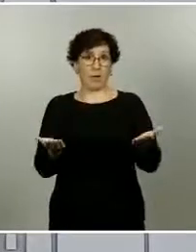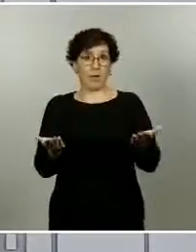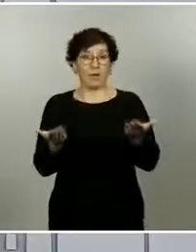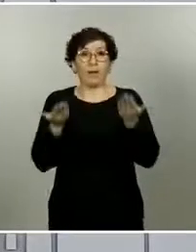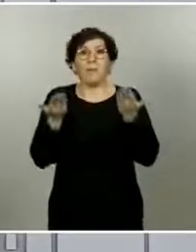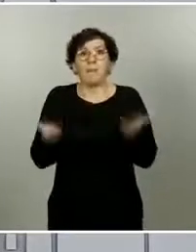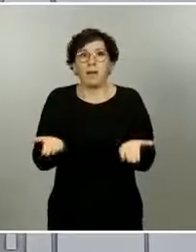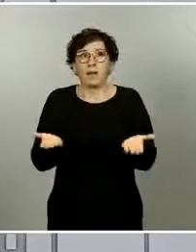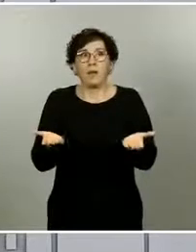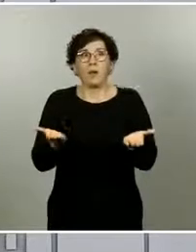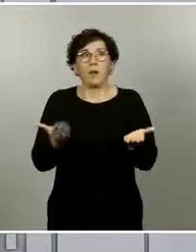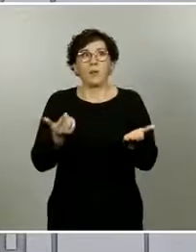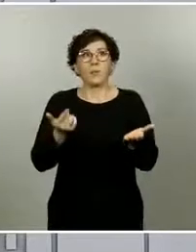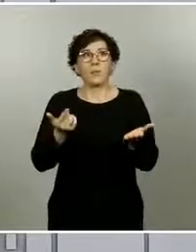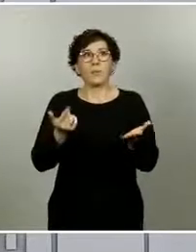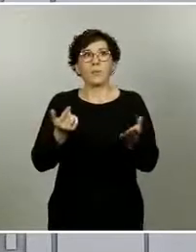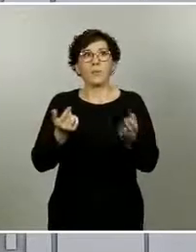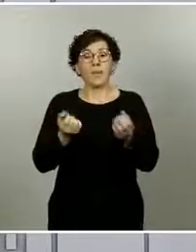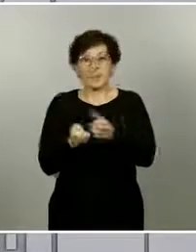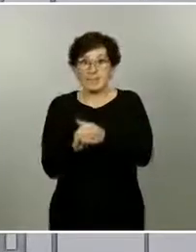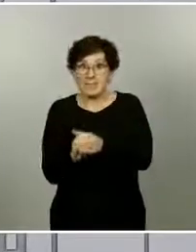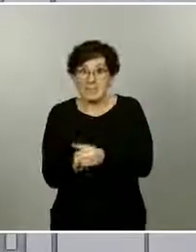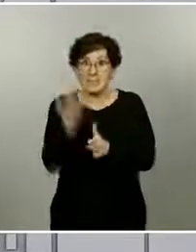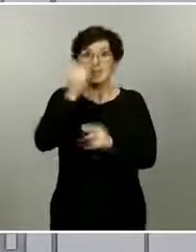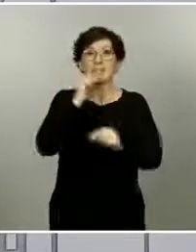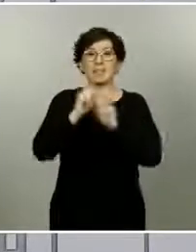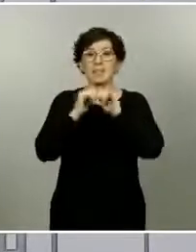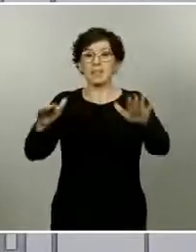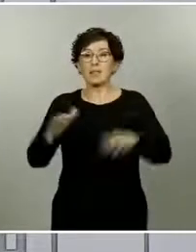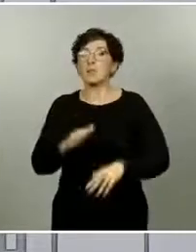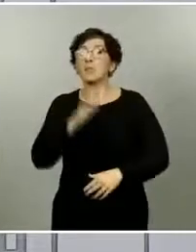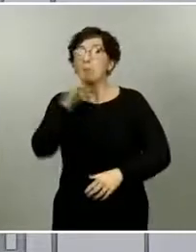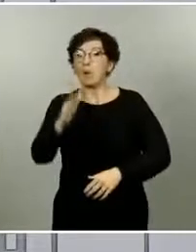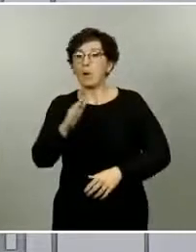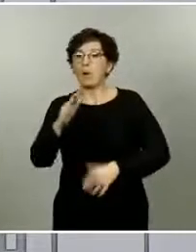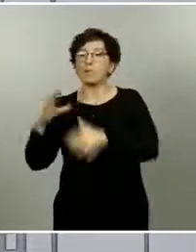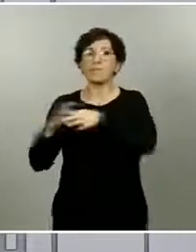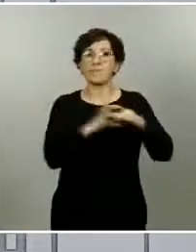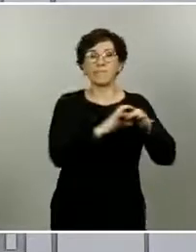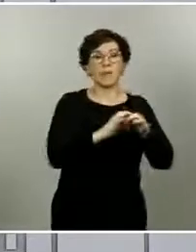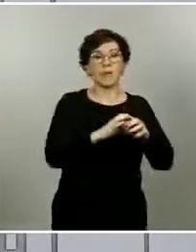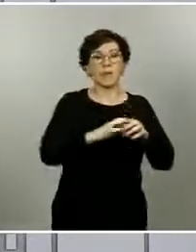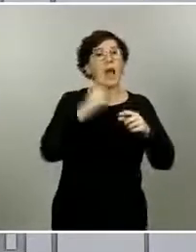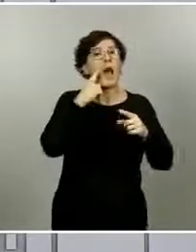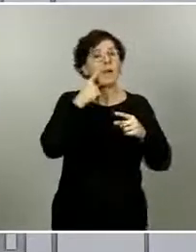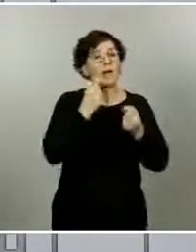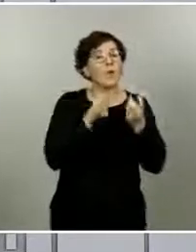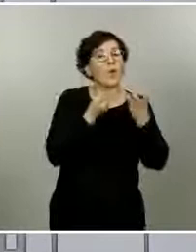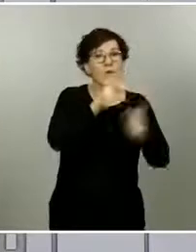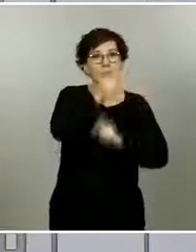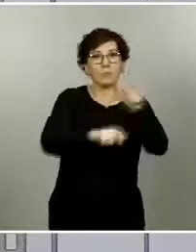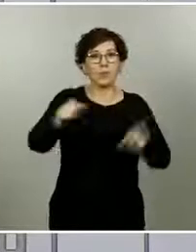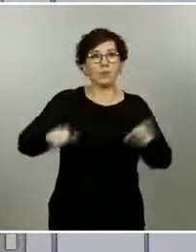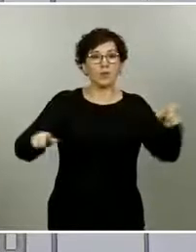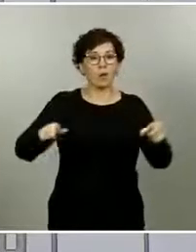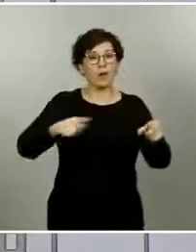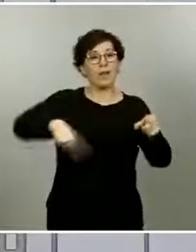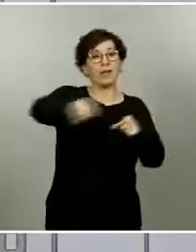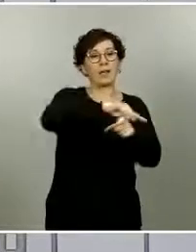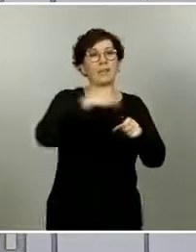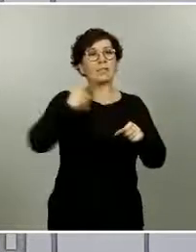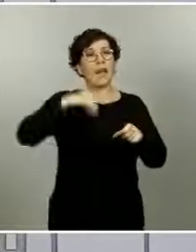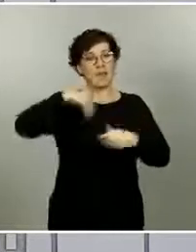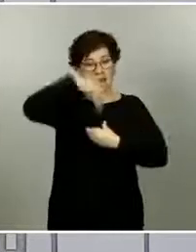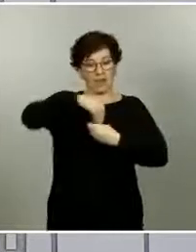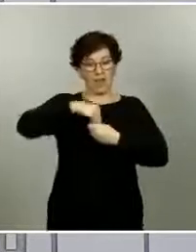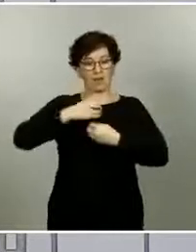rebrote no va a depender tanto de la tasa de seroprevalencia, del número de personas que ahora mismo, en principio, estarían